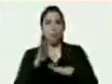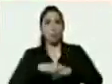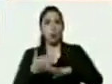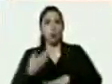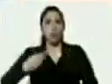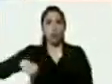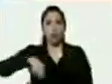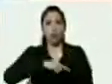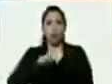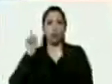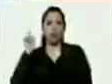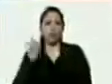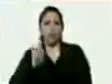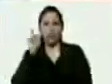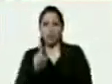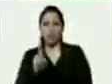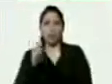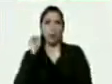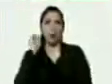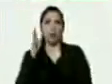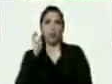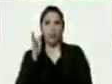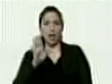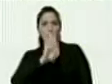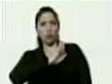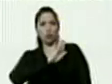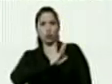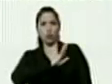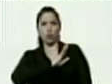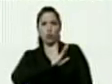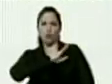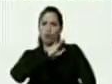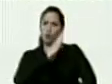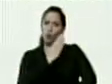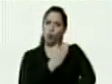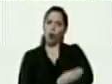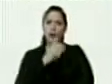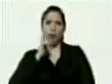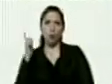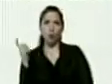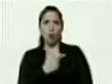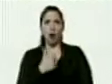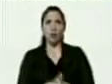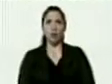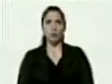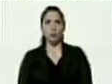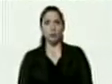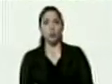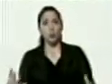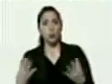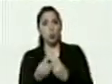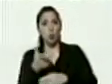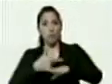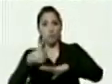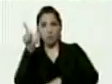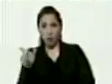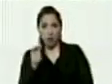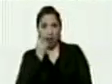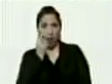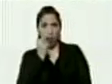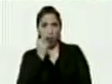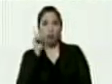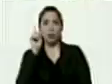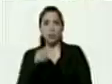necesitamos la asamblea para nosotros invicto a huarico con nuestro gobernador José Vázquez bueno presidente